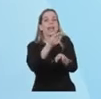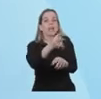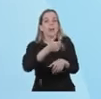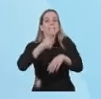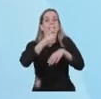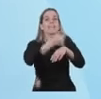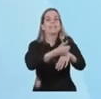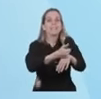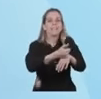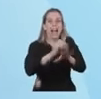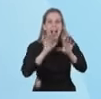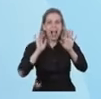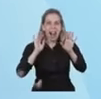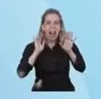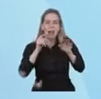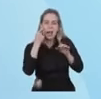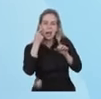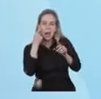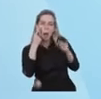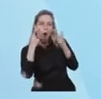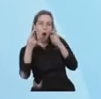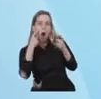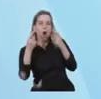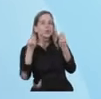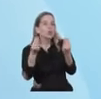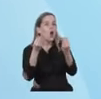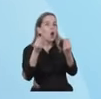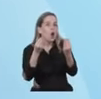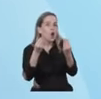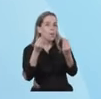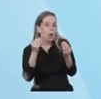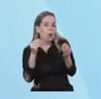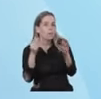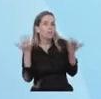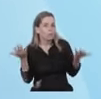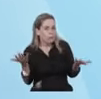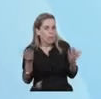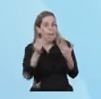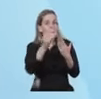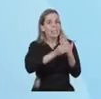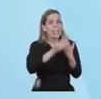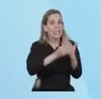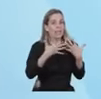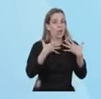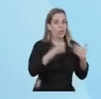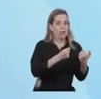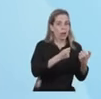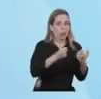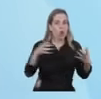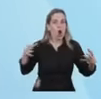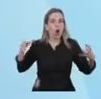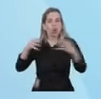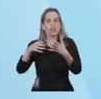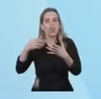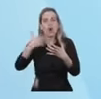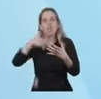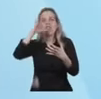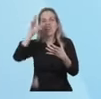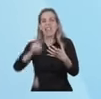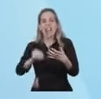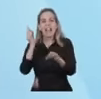El seguimiento se realizará de manera conjunta entre el Ministerio de Salud y el Consejo Federal de Educación.